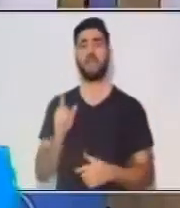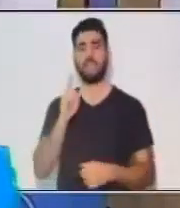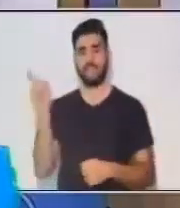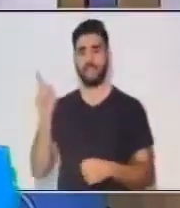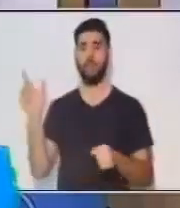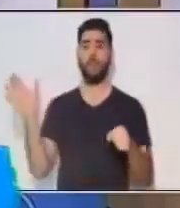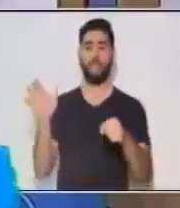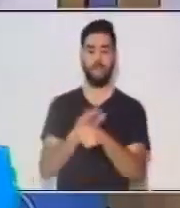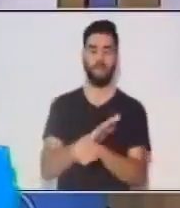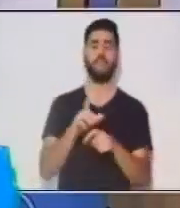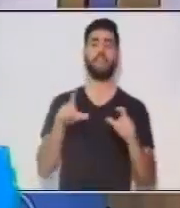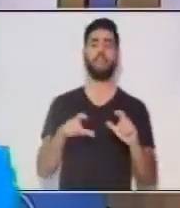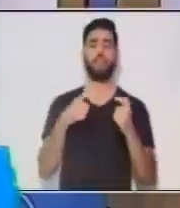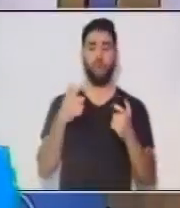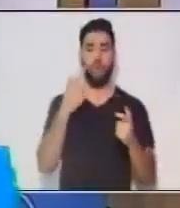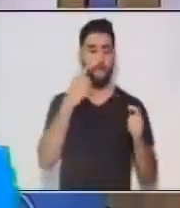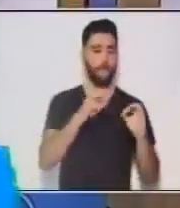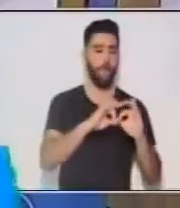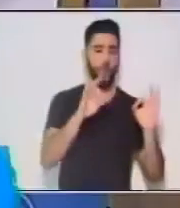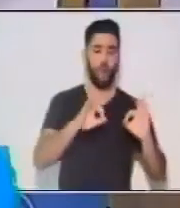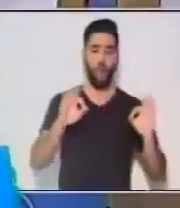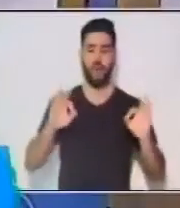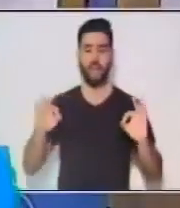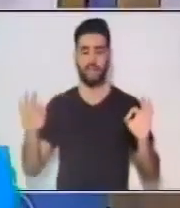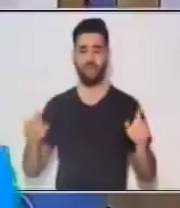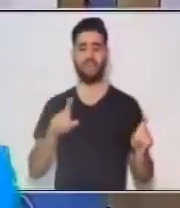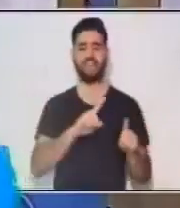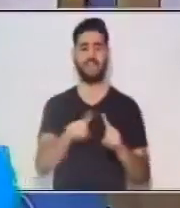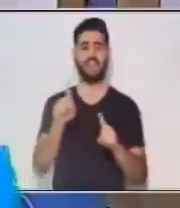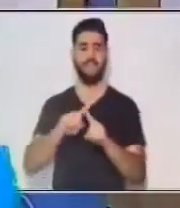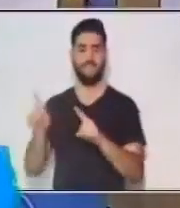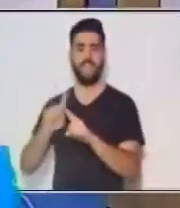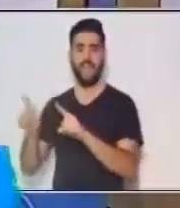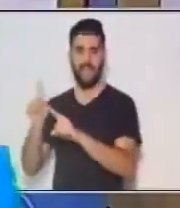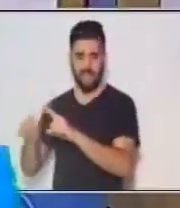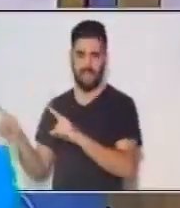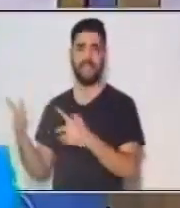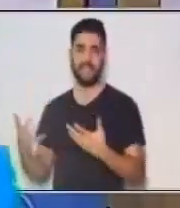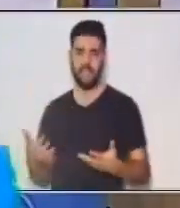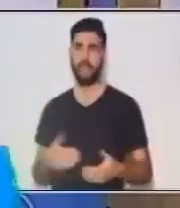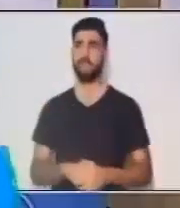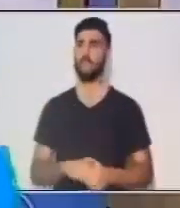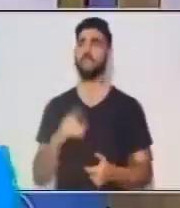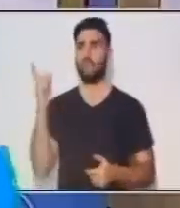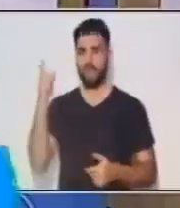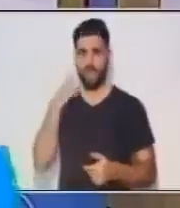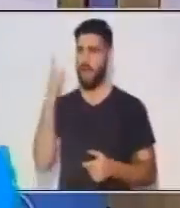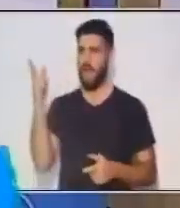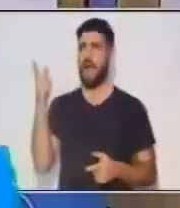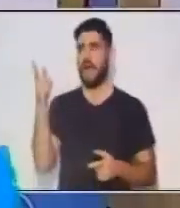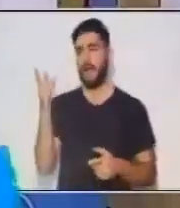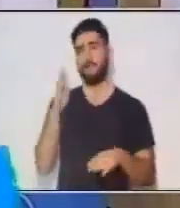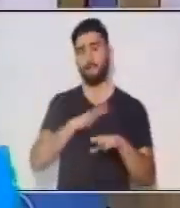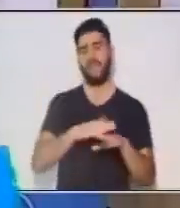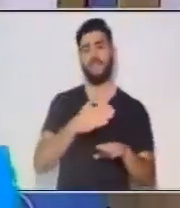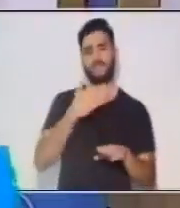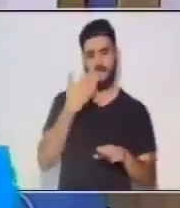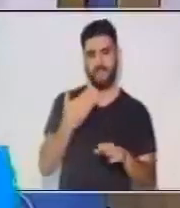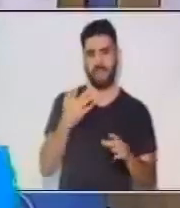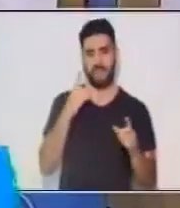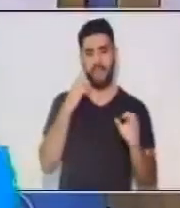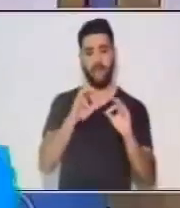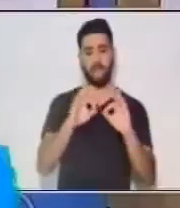pasada de los tipos de oraciones también. Hay que tomar en cuenta todo esto, creo que esta es la parte incluso más fácil de la oración.